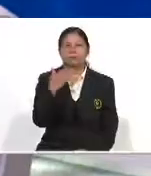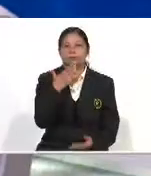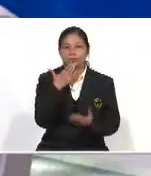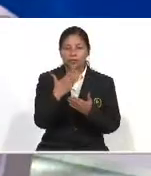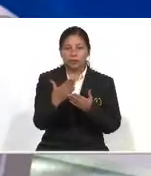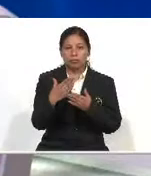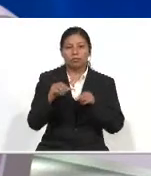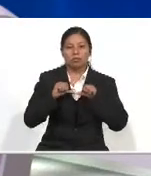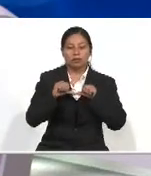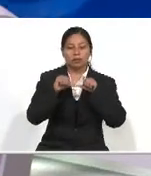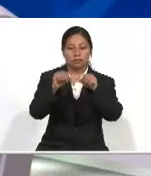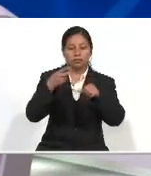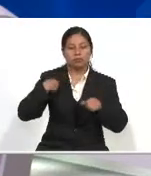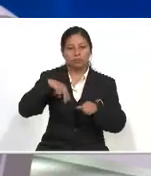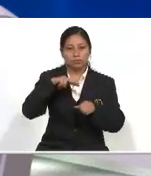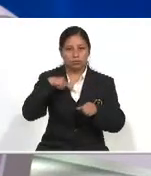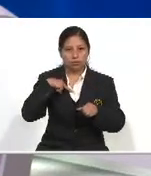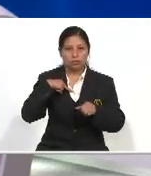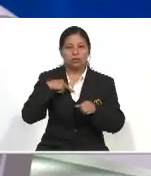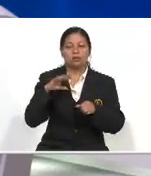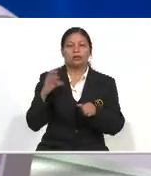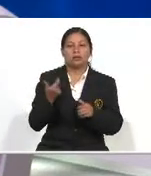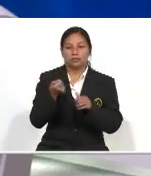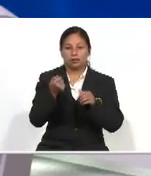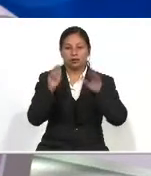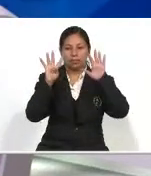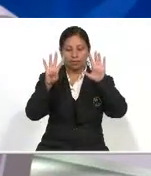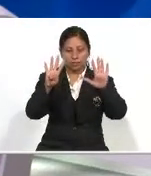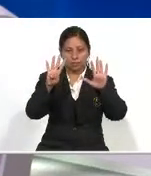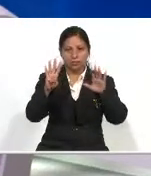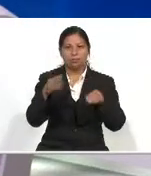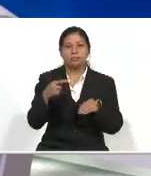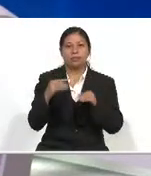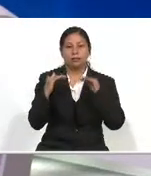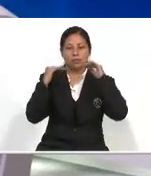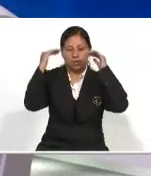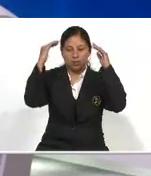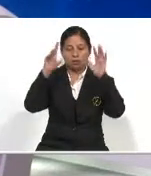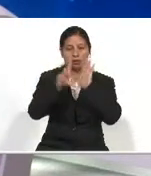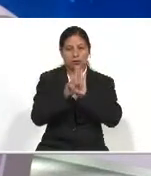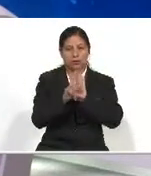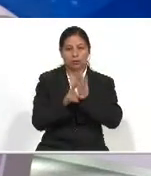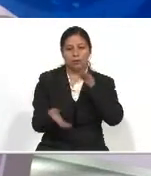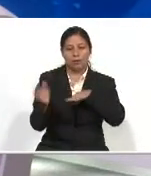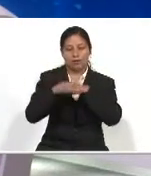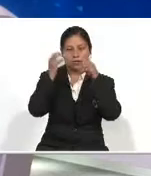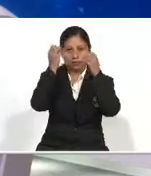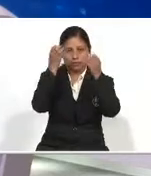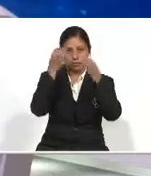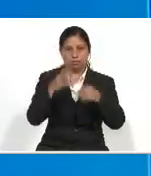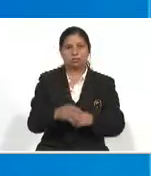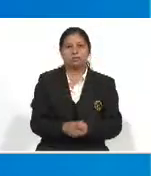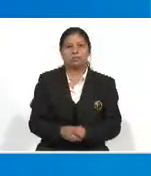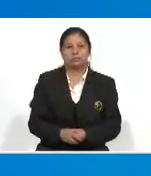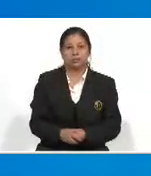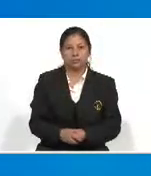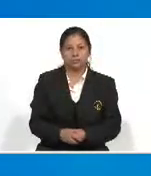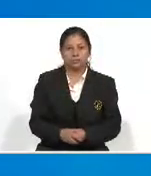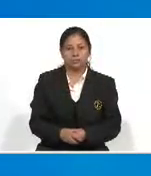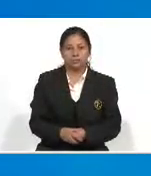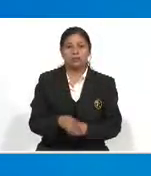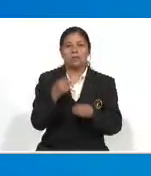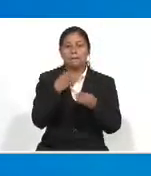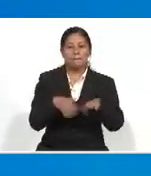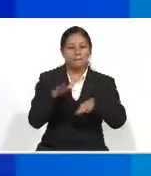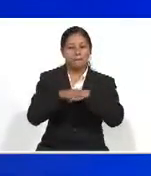Gracias por continuar En sintonía De canal 9 Del congreso De la república Esto es Espacio Legislativo Tenemos más información En